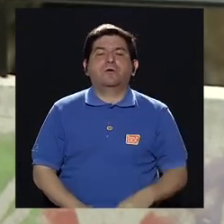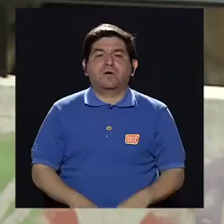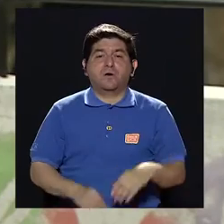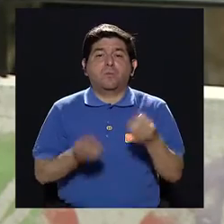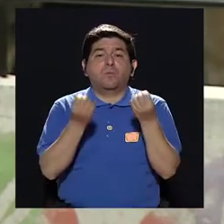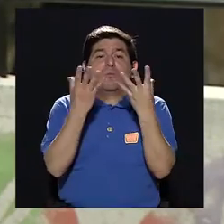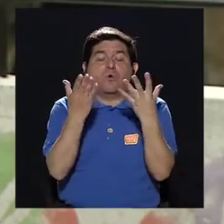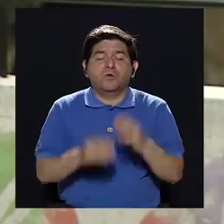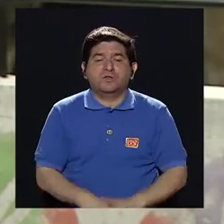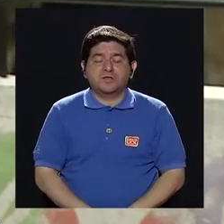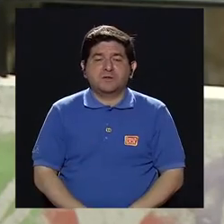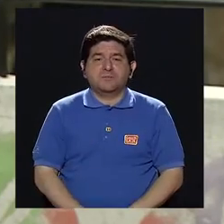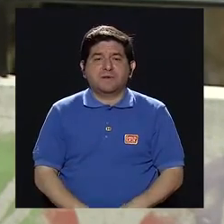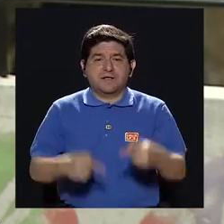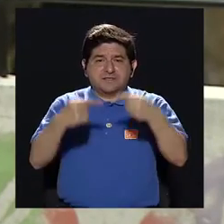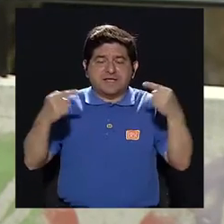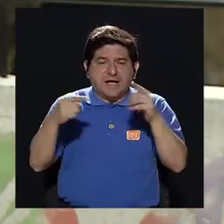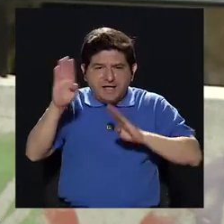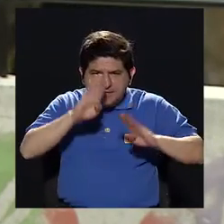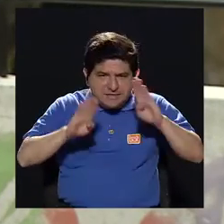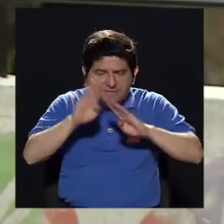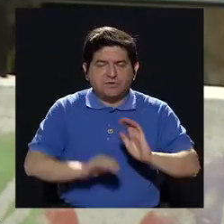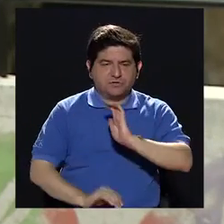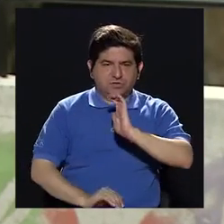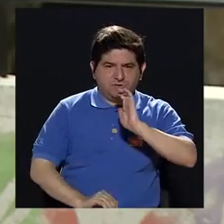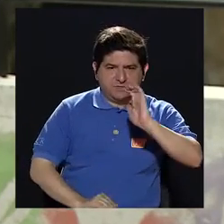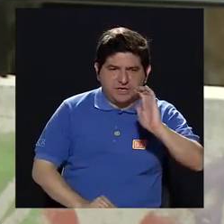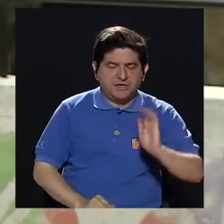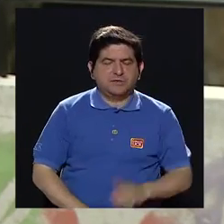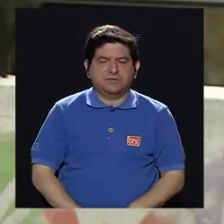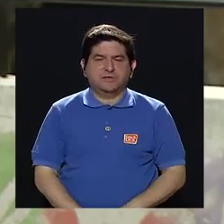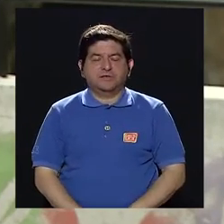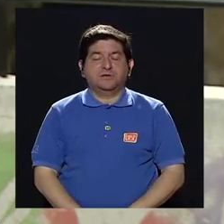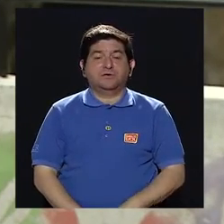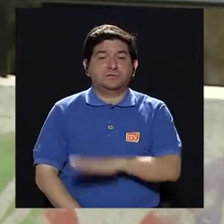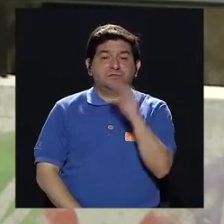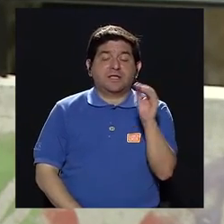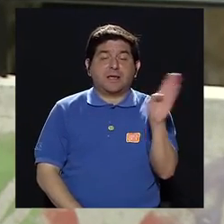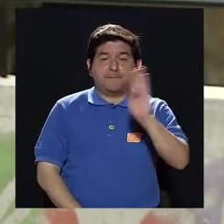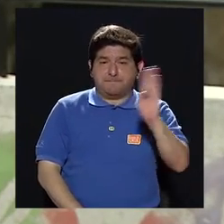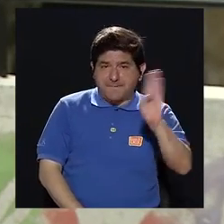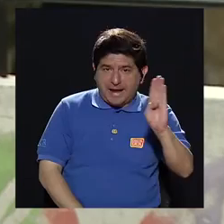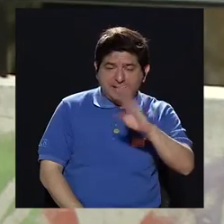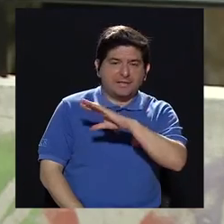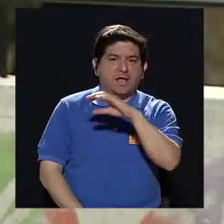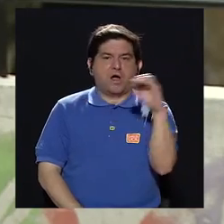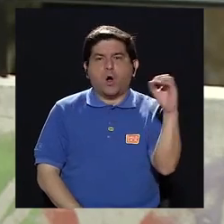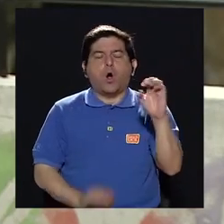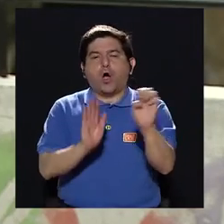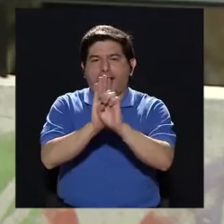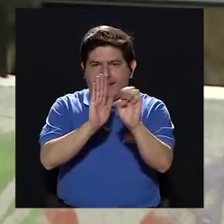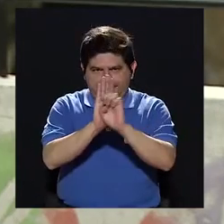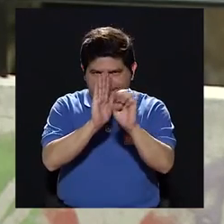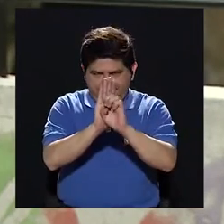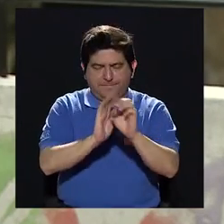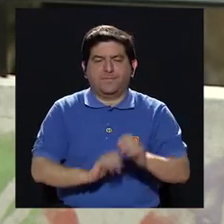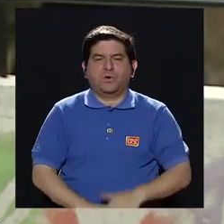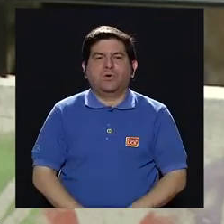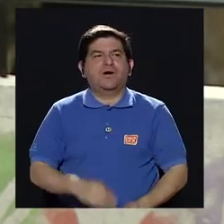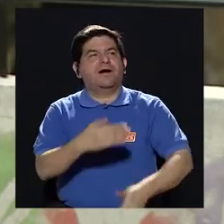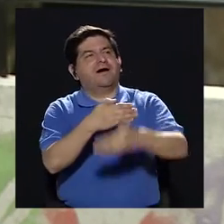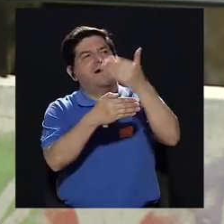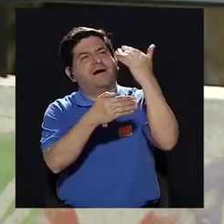de antibióticos que se dan a niñez, por ejemplo, también por bacterias o, por ejemplo,